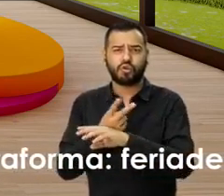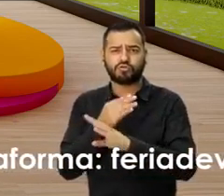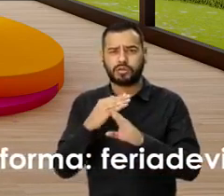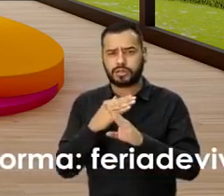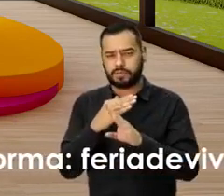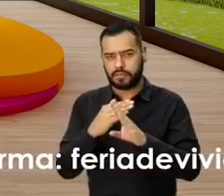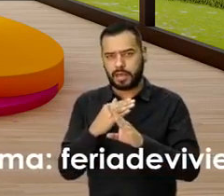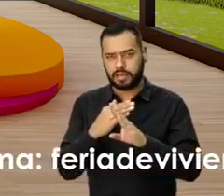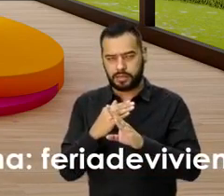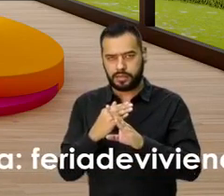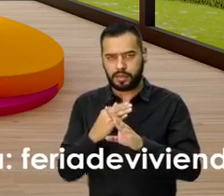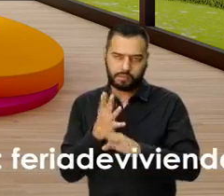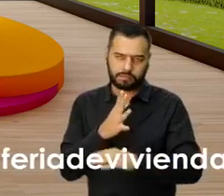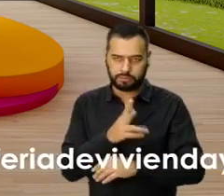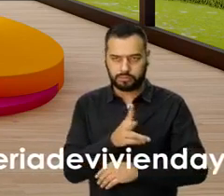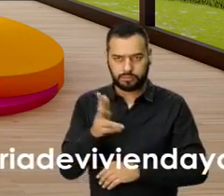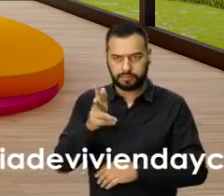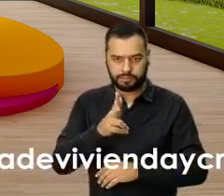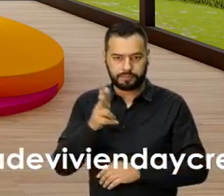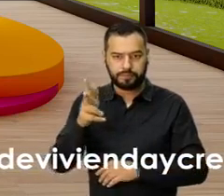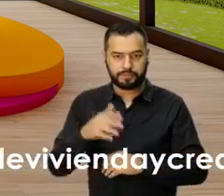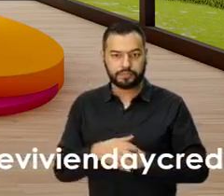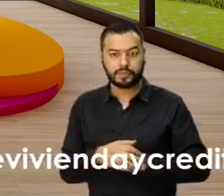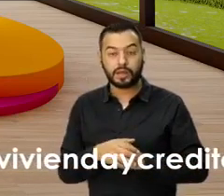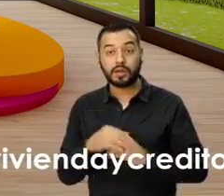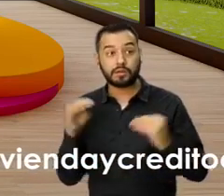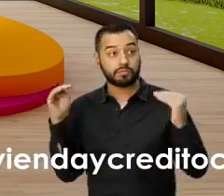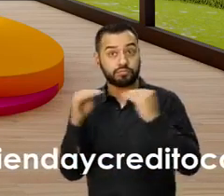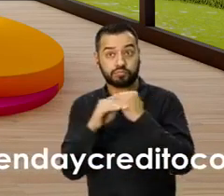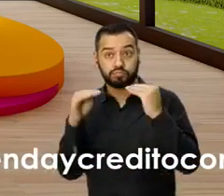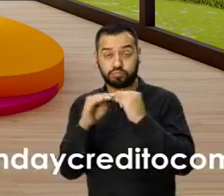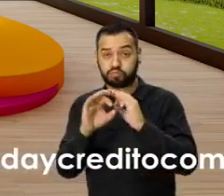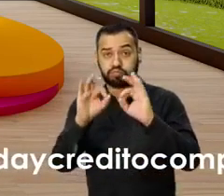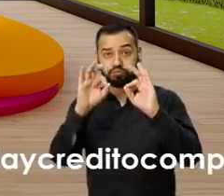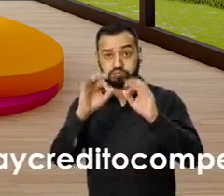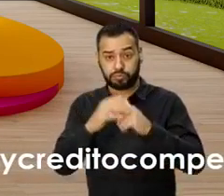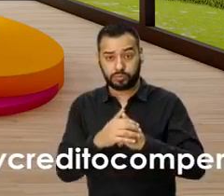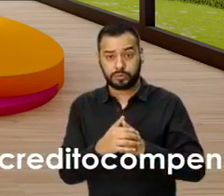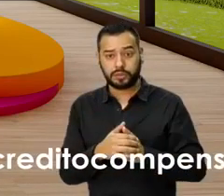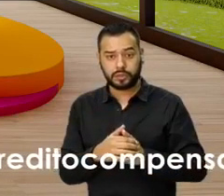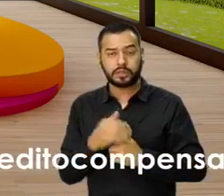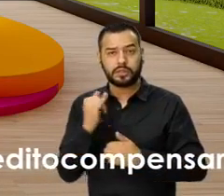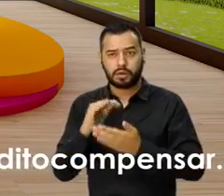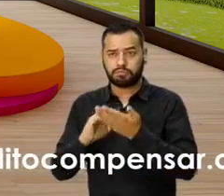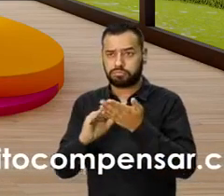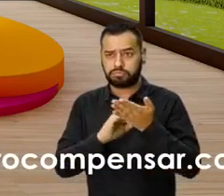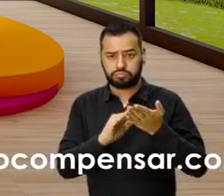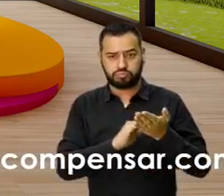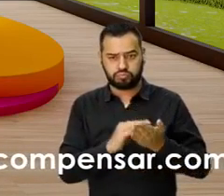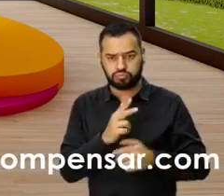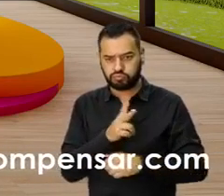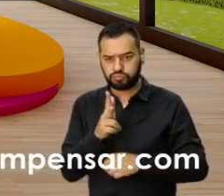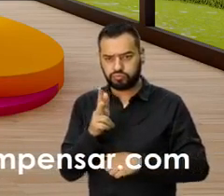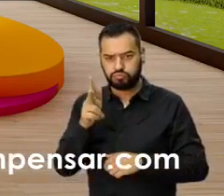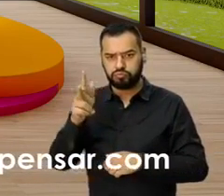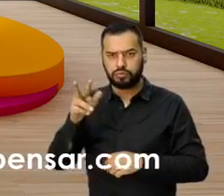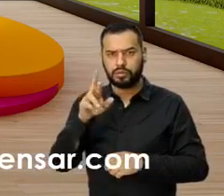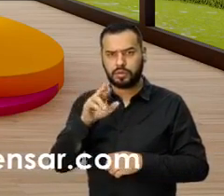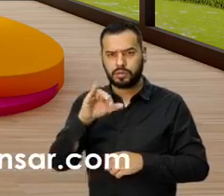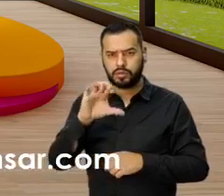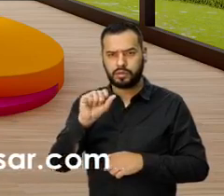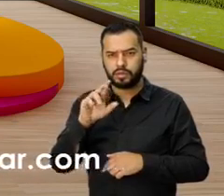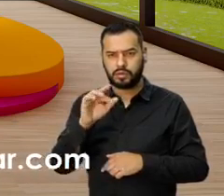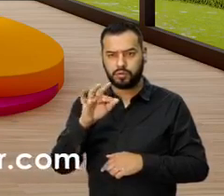se gasta uno, dos horas y media, sí, y la carretera está muy bien, así es, la carretera ya está muy bien para llegar a Ricaurte, entonces,